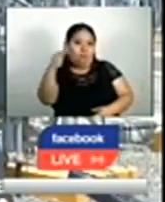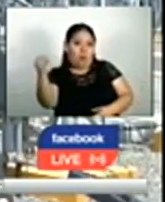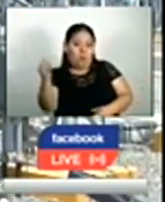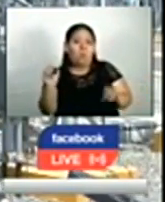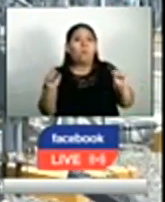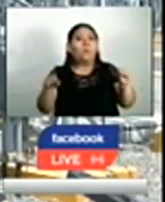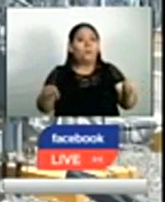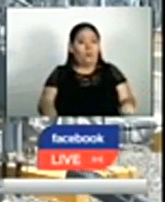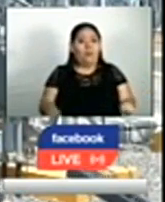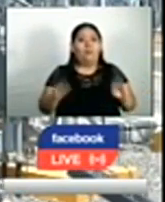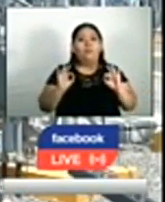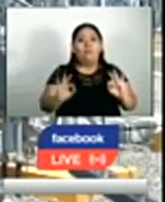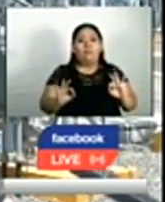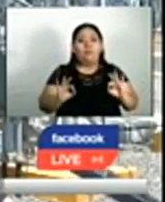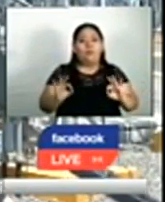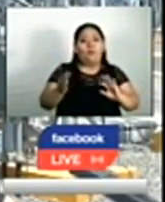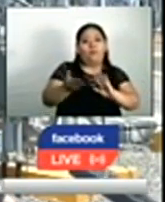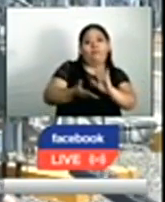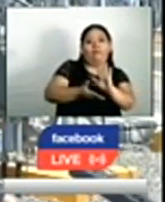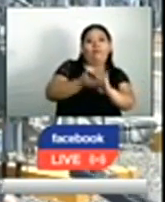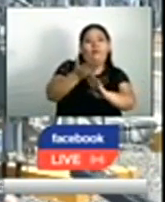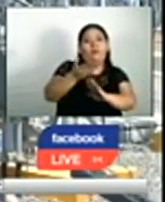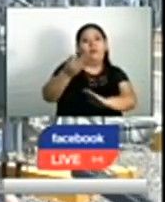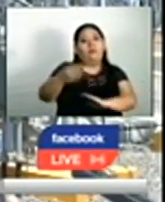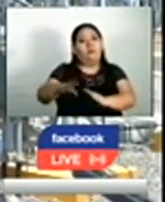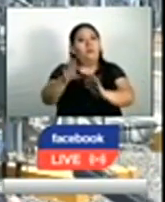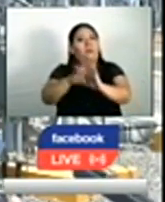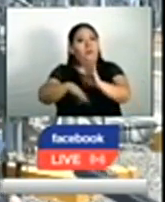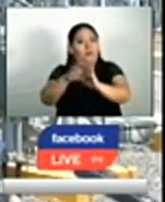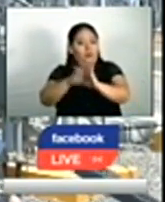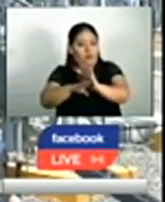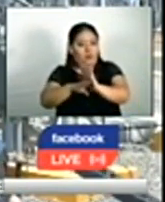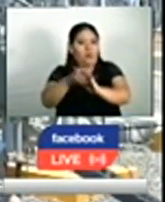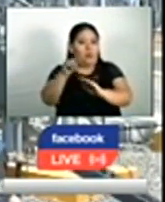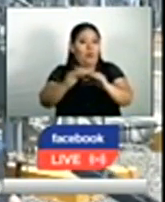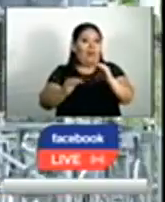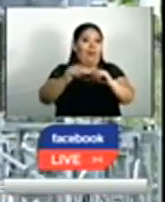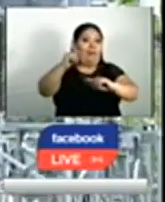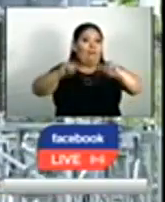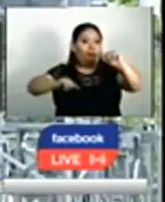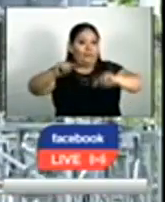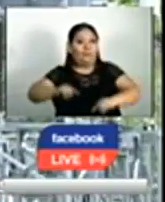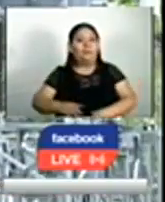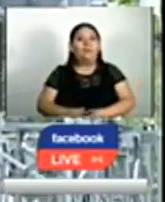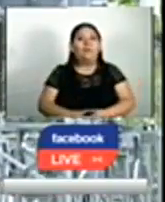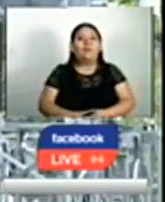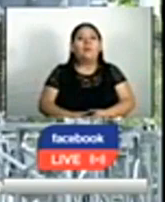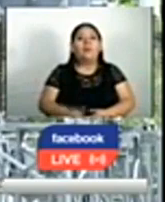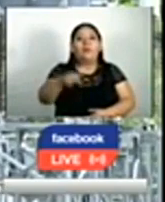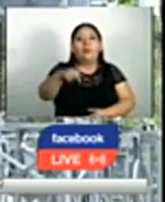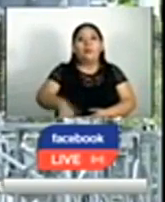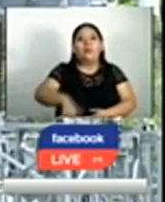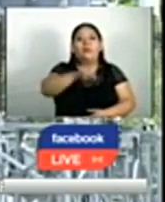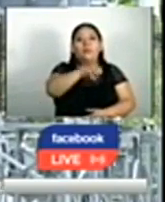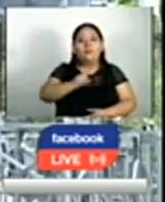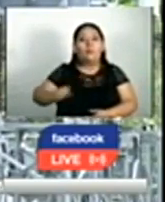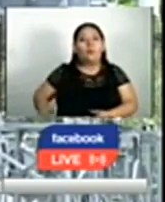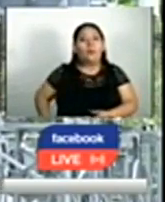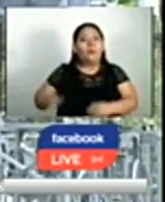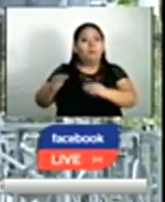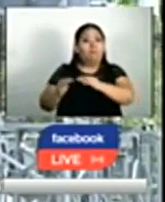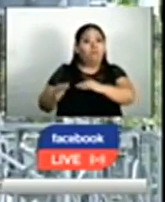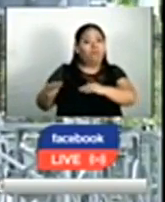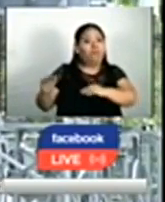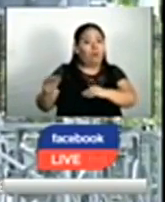pudiendo tener más posibilidad de tener mejor precio de la energía y eso ha evitado que suba la energía. Agrega que El Salvador ha elevado su